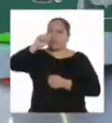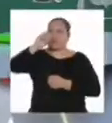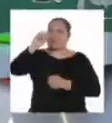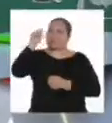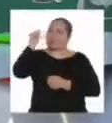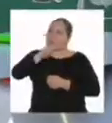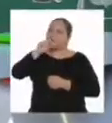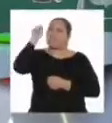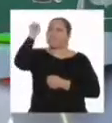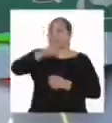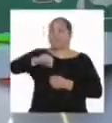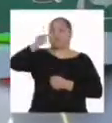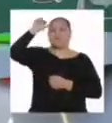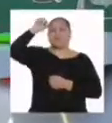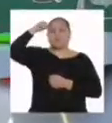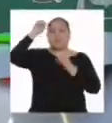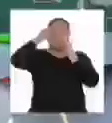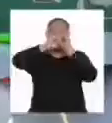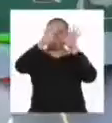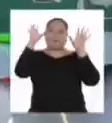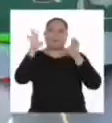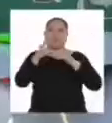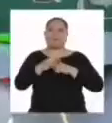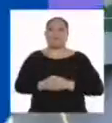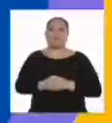Eso sí, que lo recuerdo clarísimo.